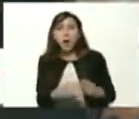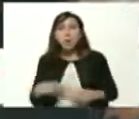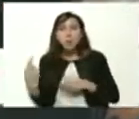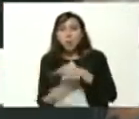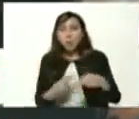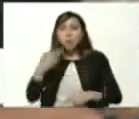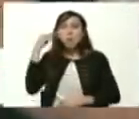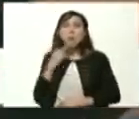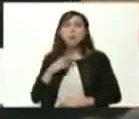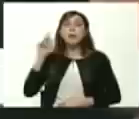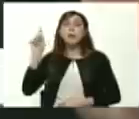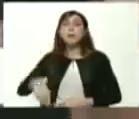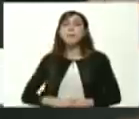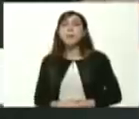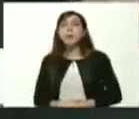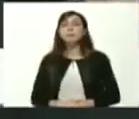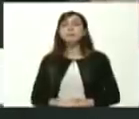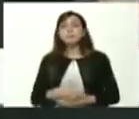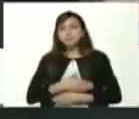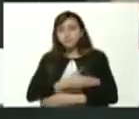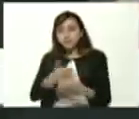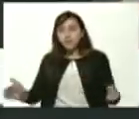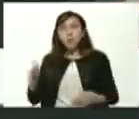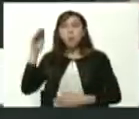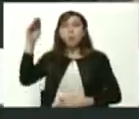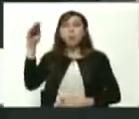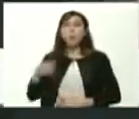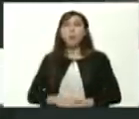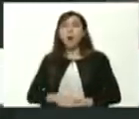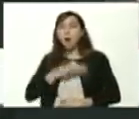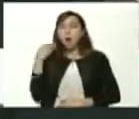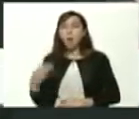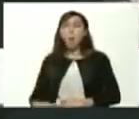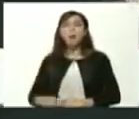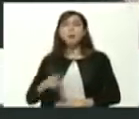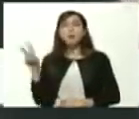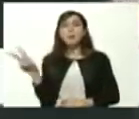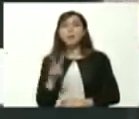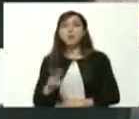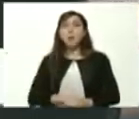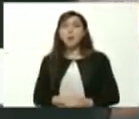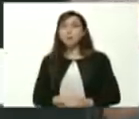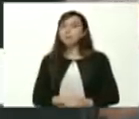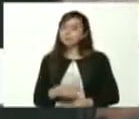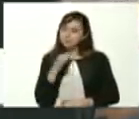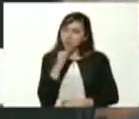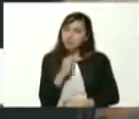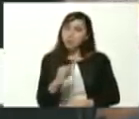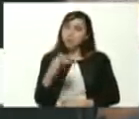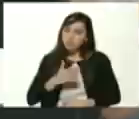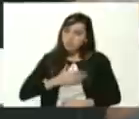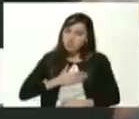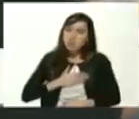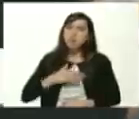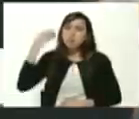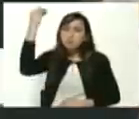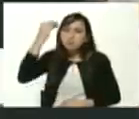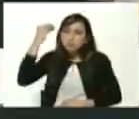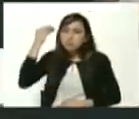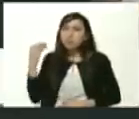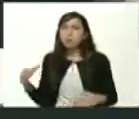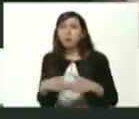bolivariana sea la garantía de futuro para la juventud venezolana ese es mi mensaje presidente de la fuerza